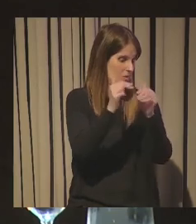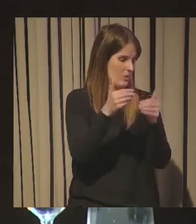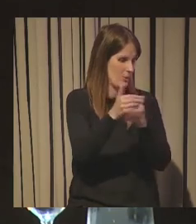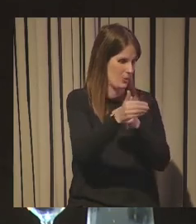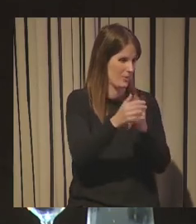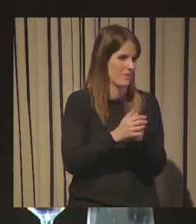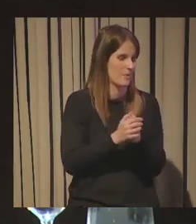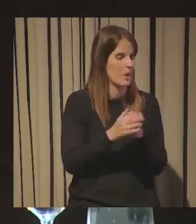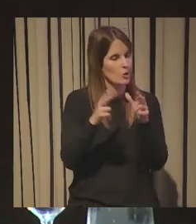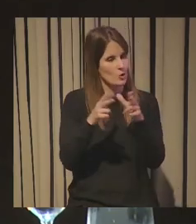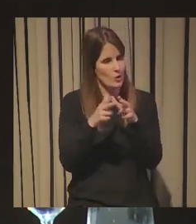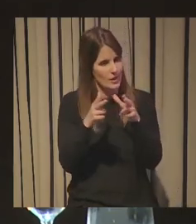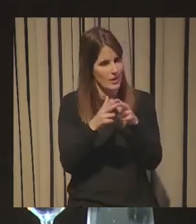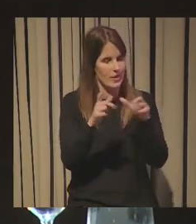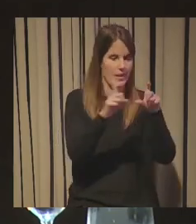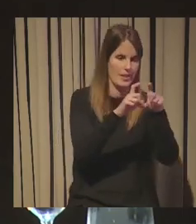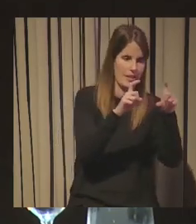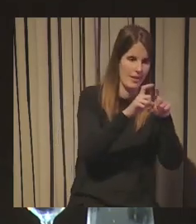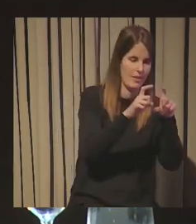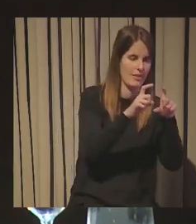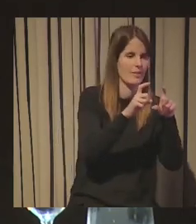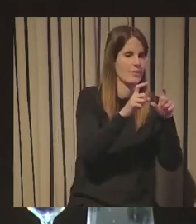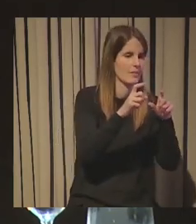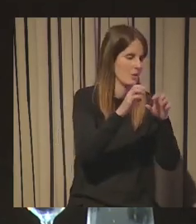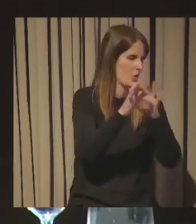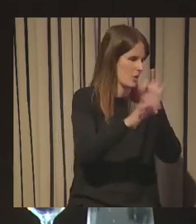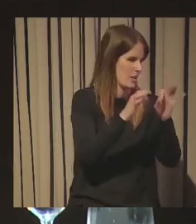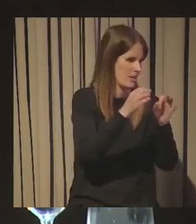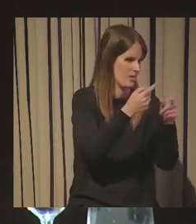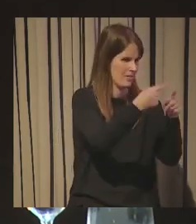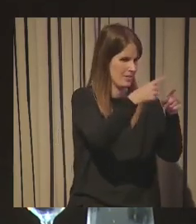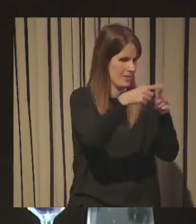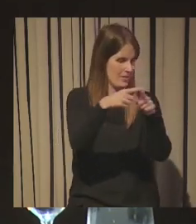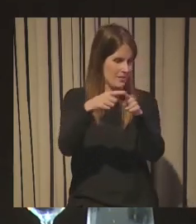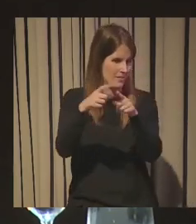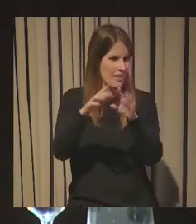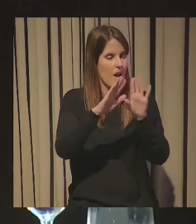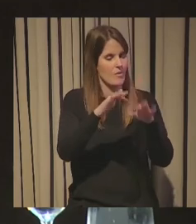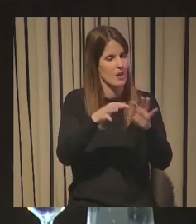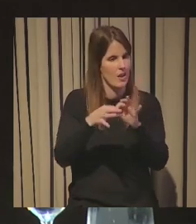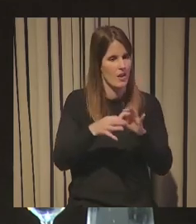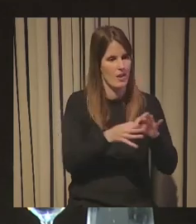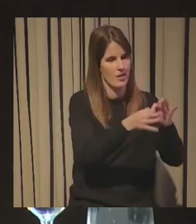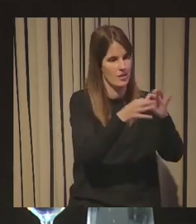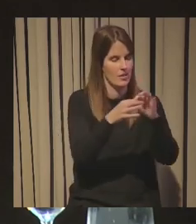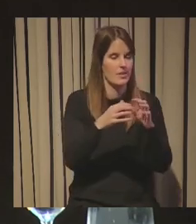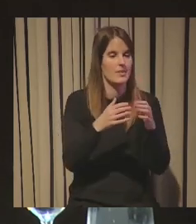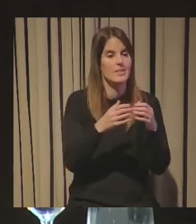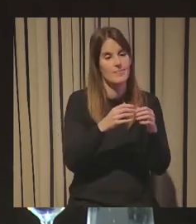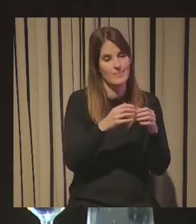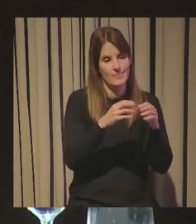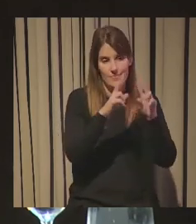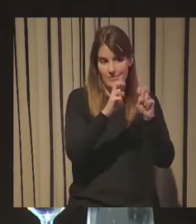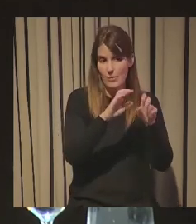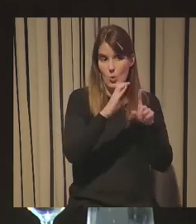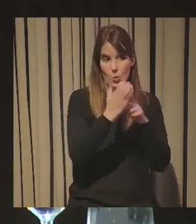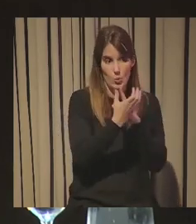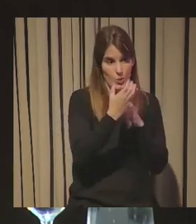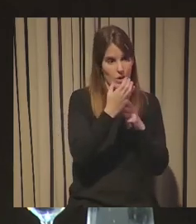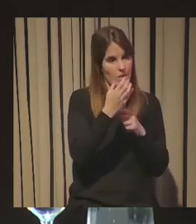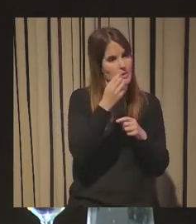junto con la sociedad y junto con el resto de organizaciones entonces yo creo que al final volvemos a la cultura volvemos al talento y creo que